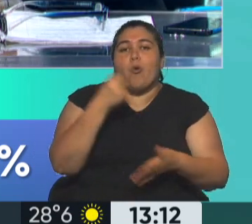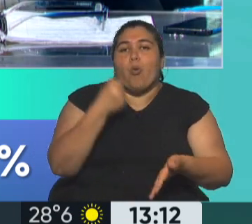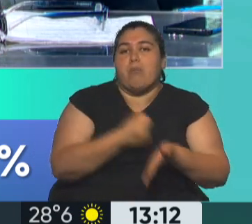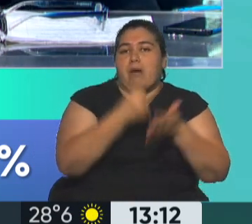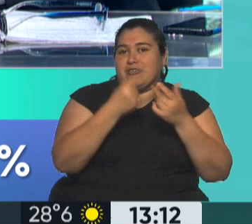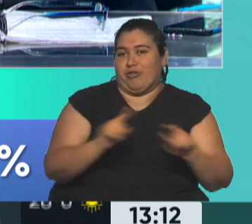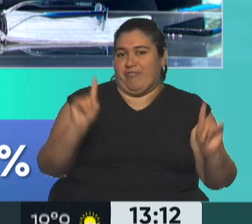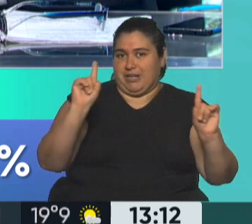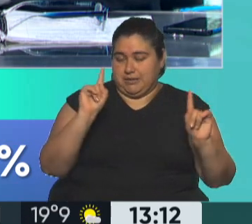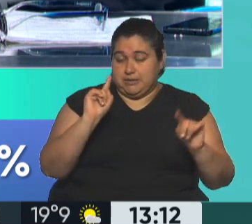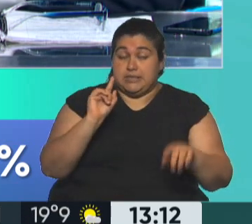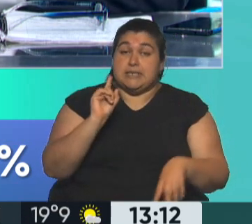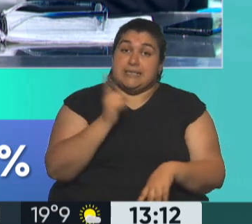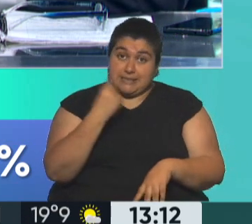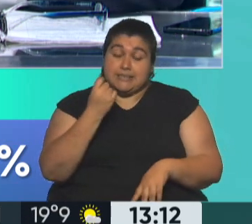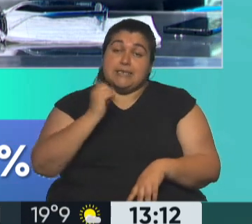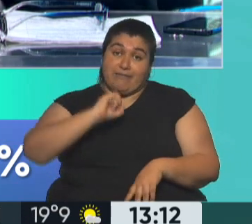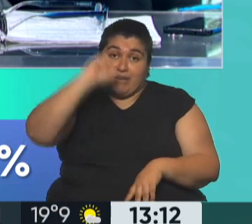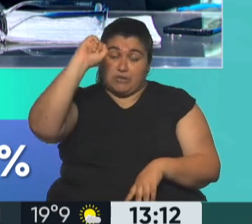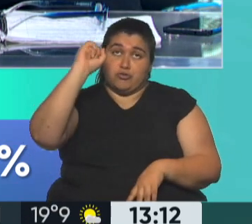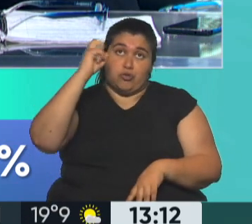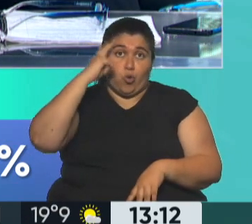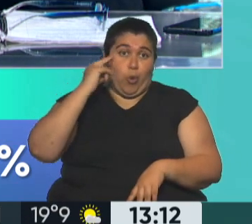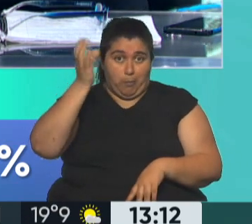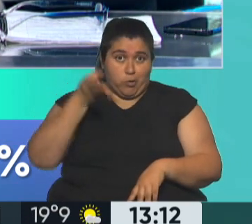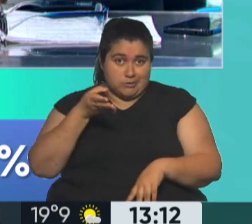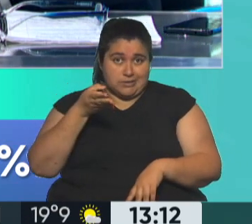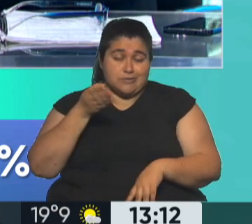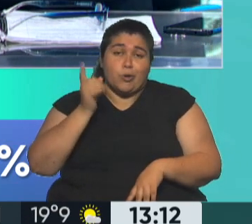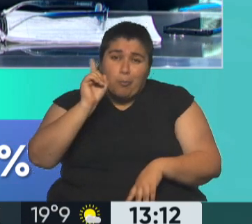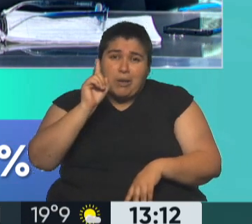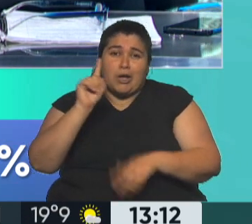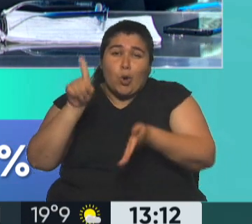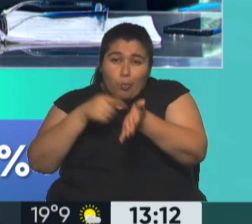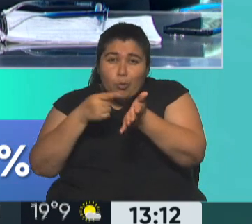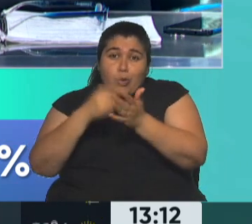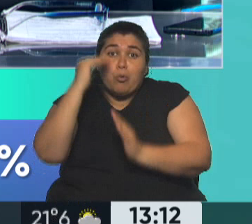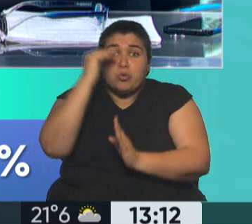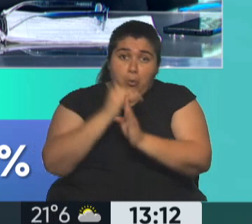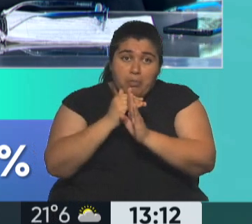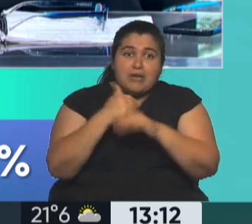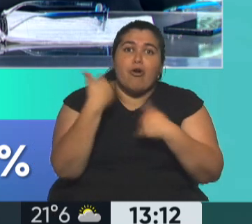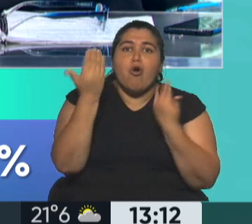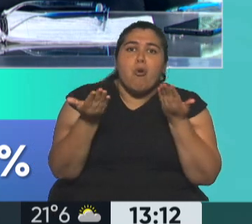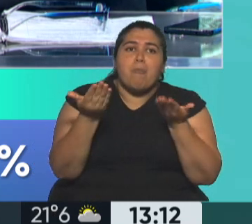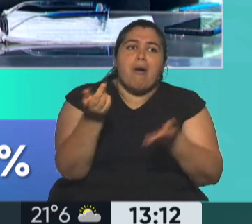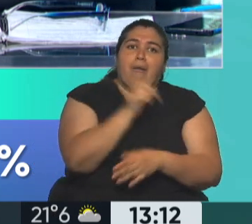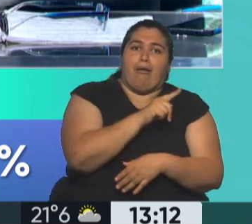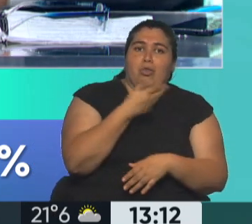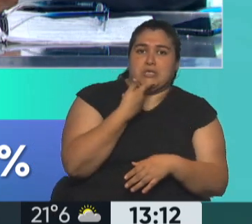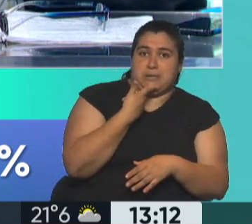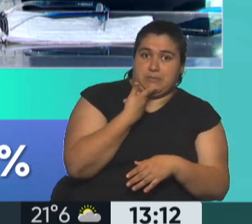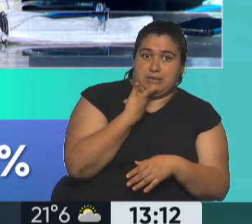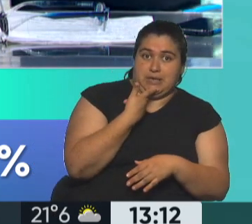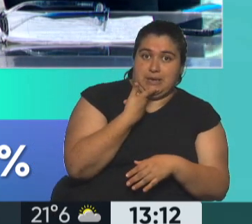inflación que si bien es muy alta, 9,4%, baja 3 puntos con respecto a la de septiembre pero también con respecto a la